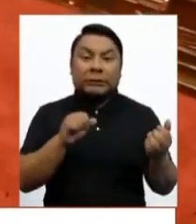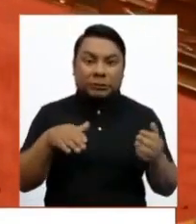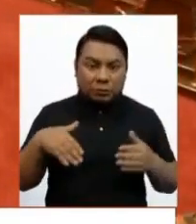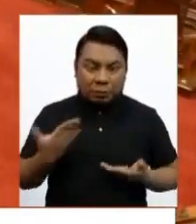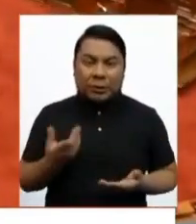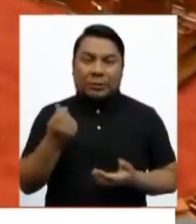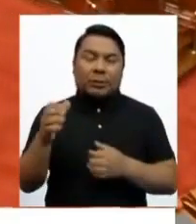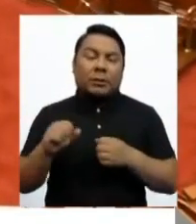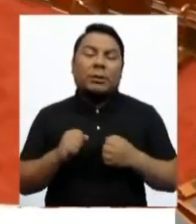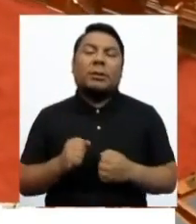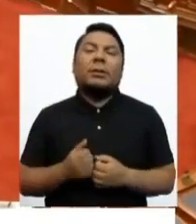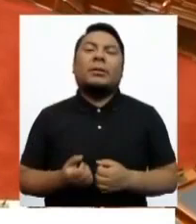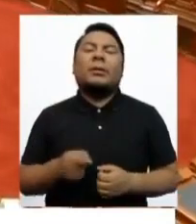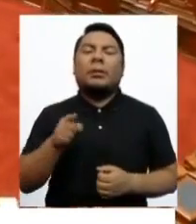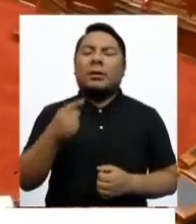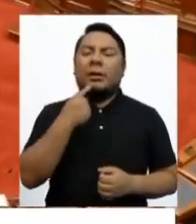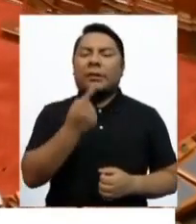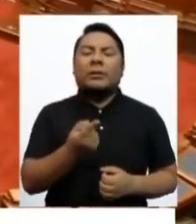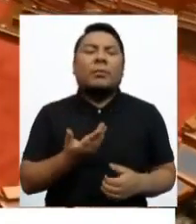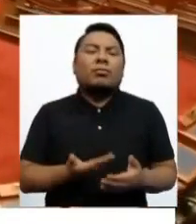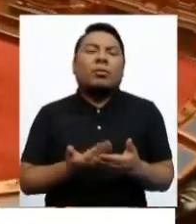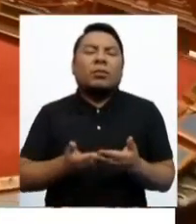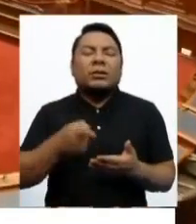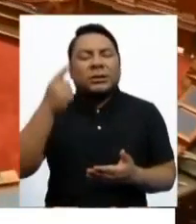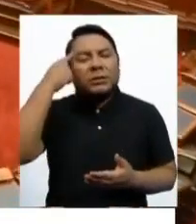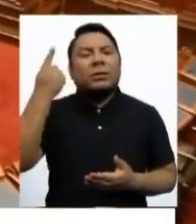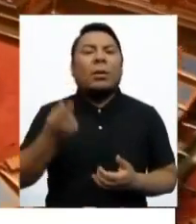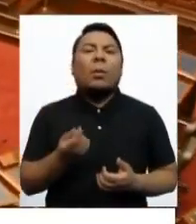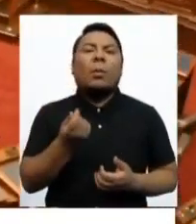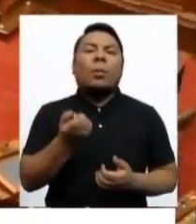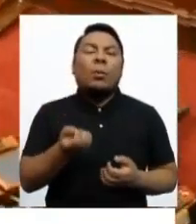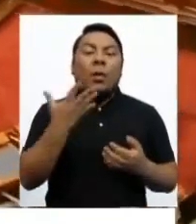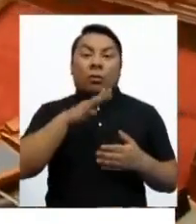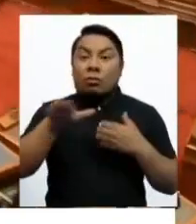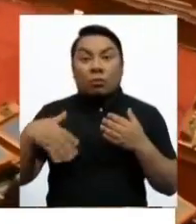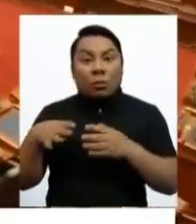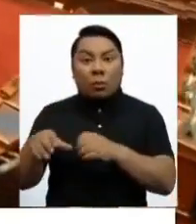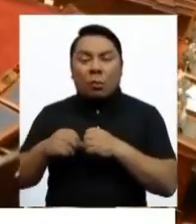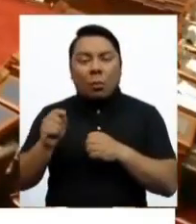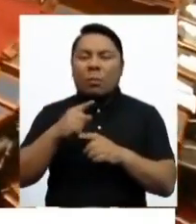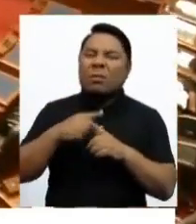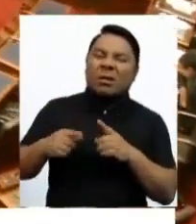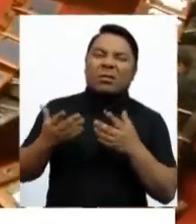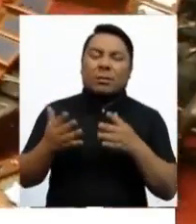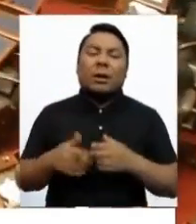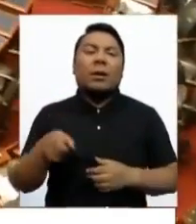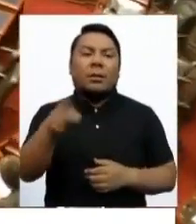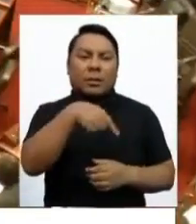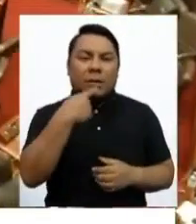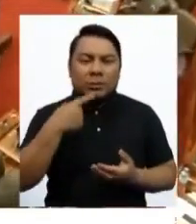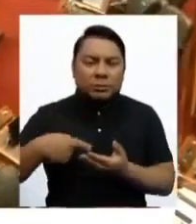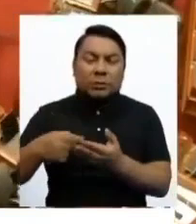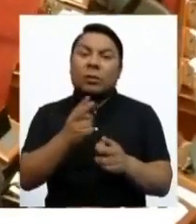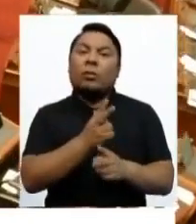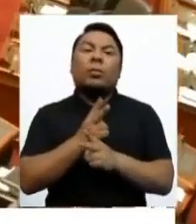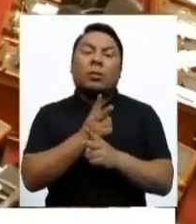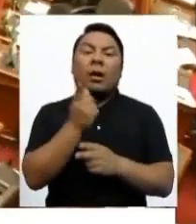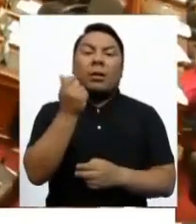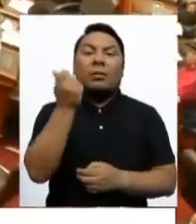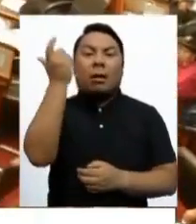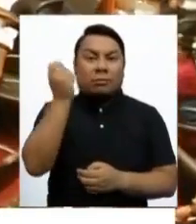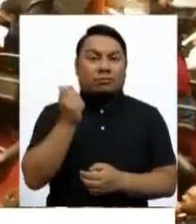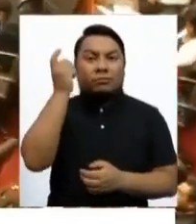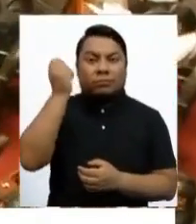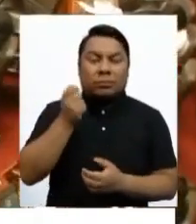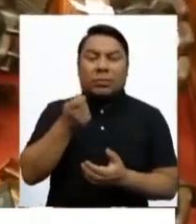lo entiende sobre todo la propuesta de la congresista Mercedes Arauz, que se debe cuidar el sistema de fondos de pensiones